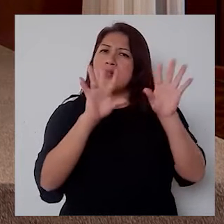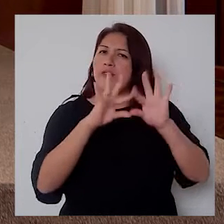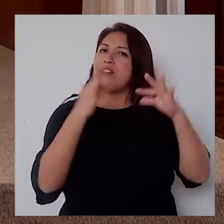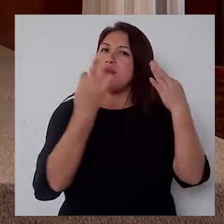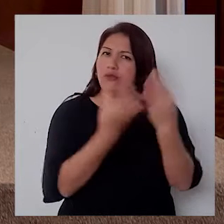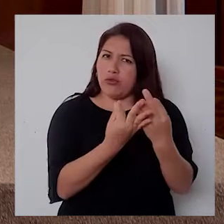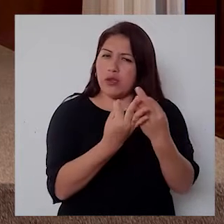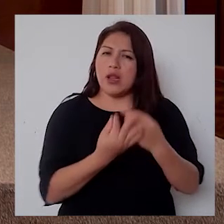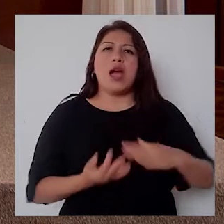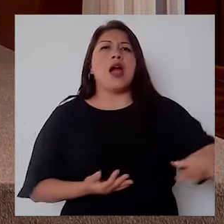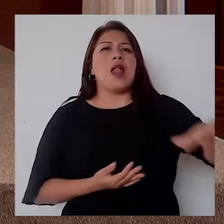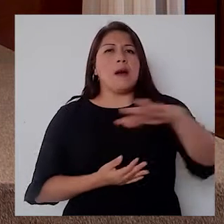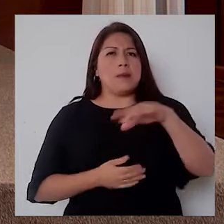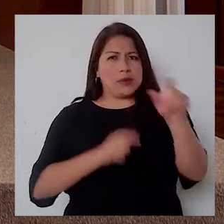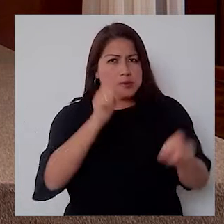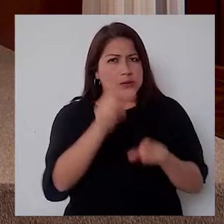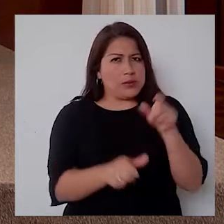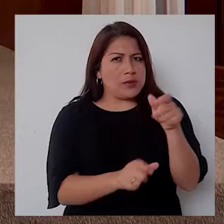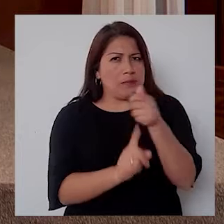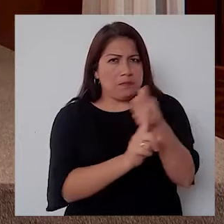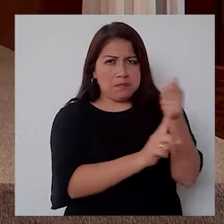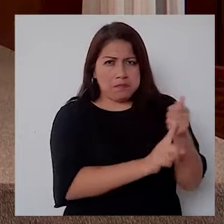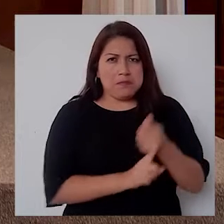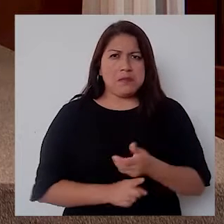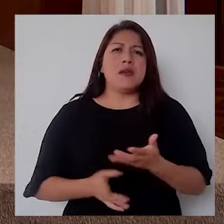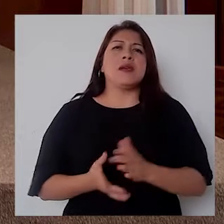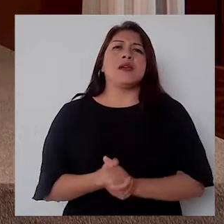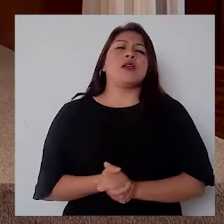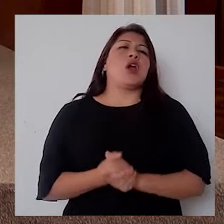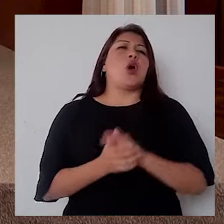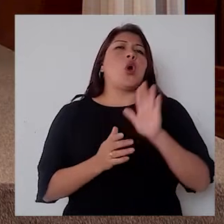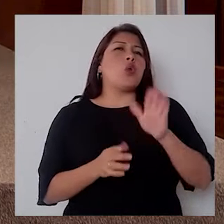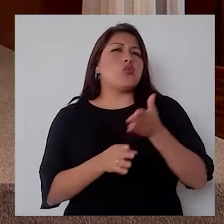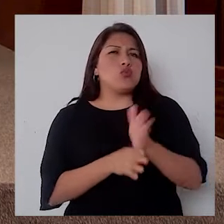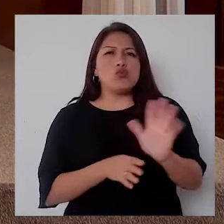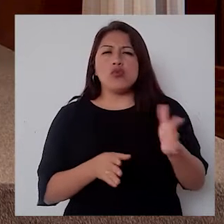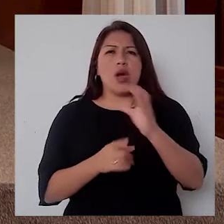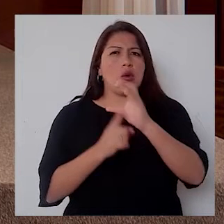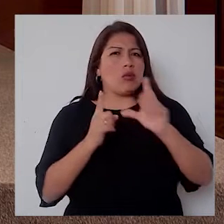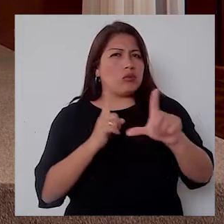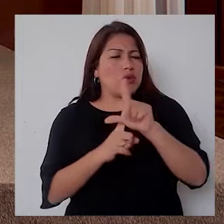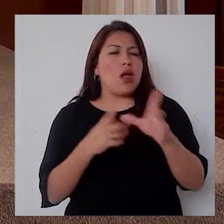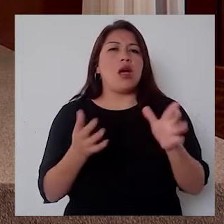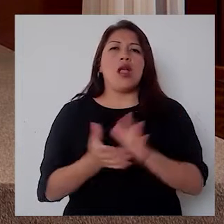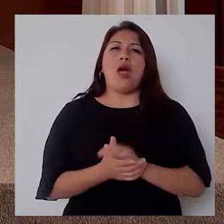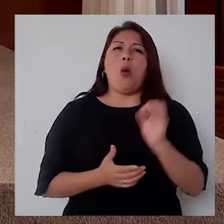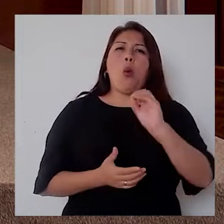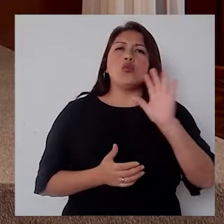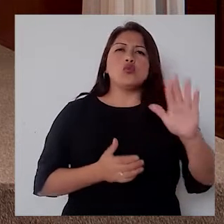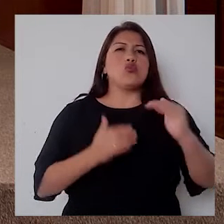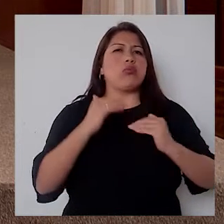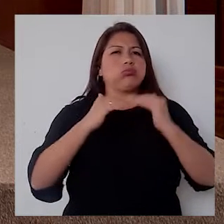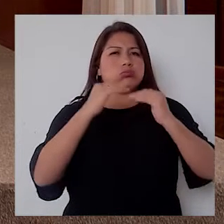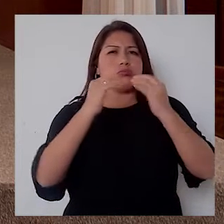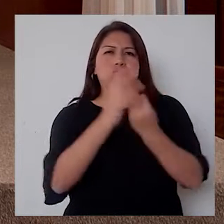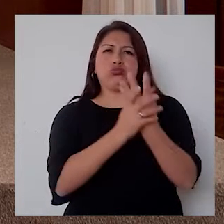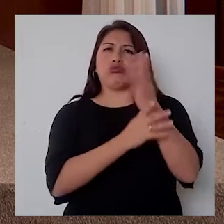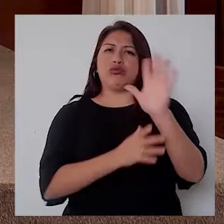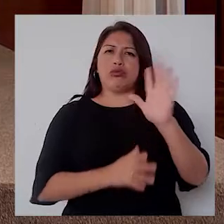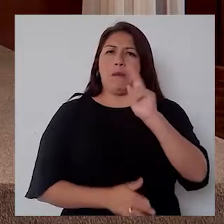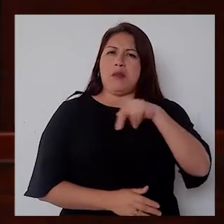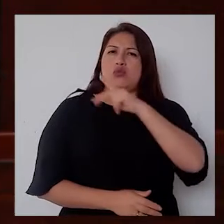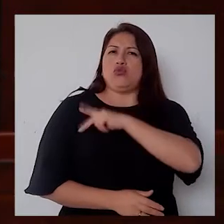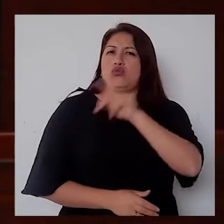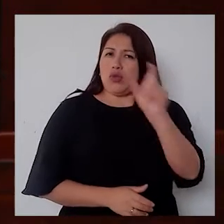el apoyo a las personas mismas y en cuestiones culturales, en cuestiones que tengan que ver con el desarrollo personal también.